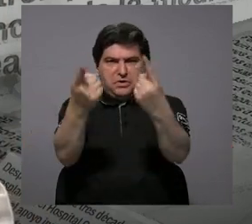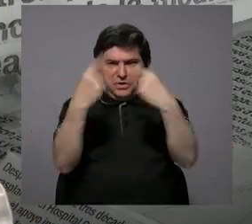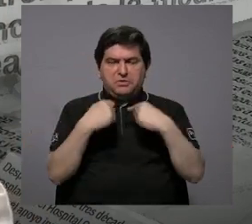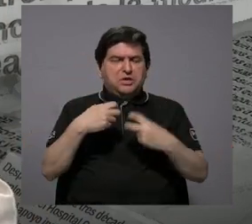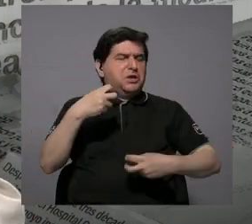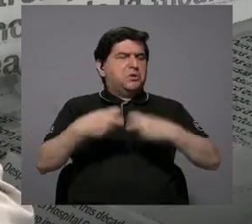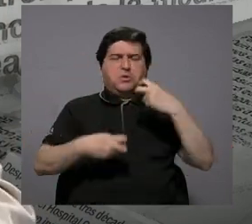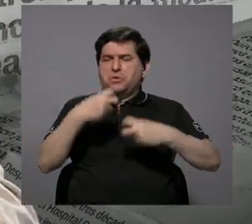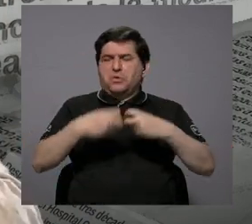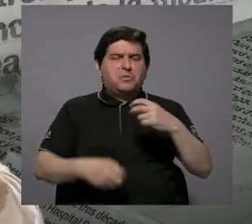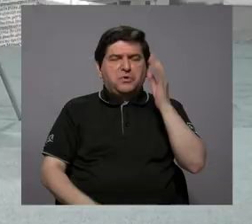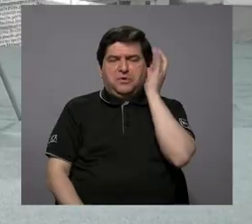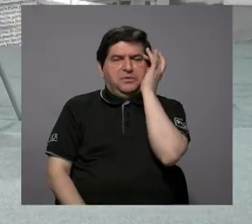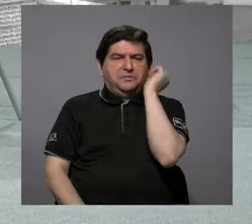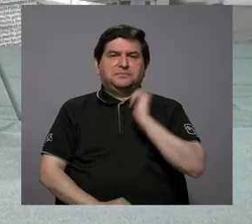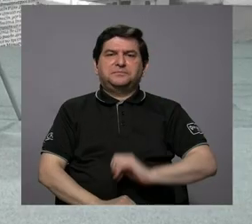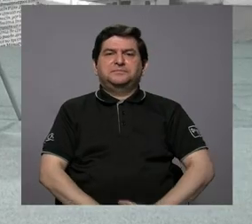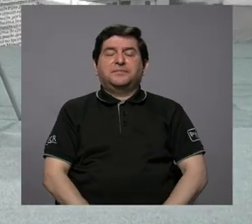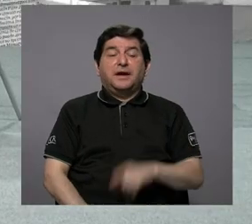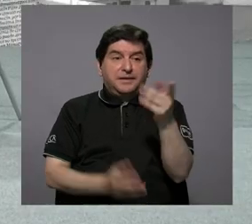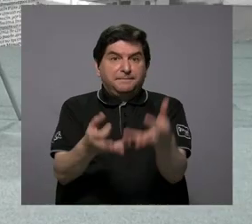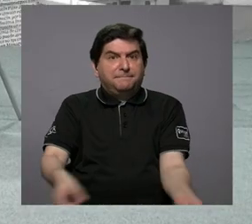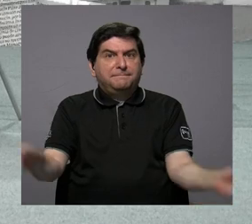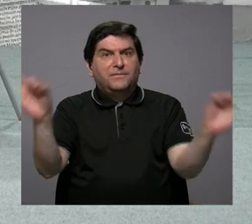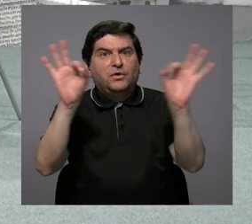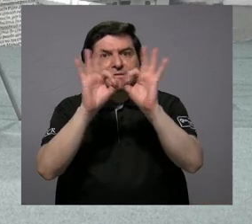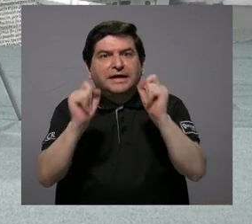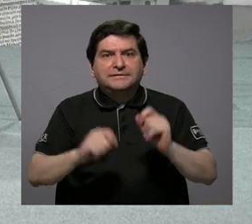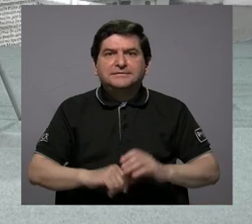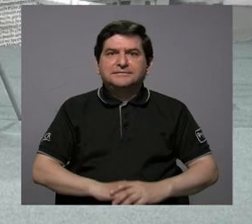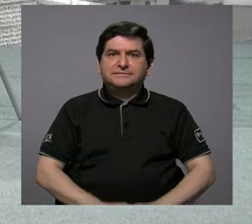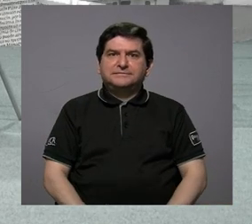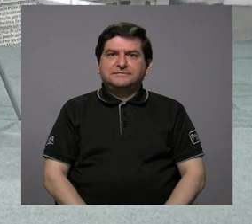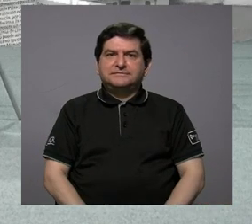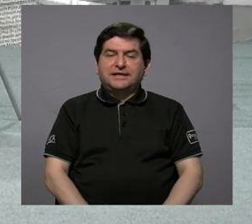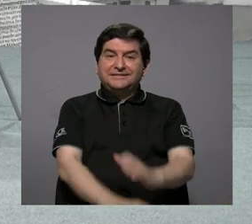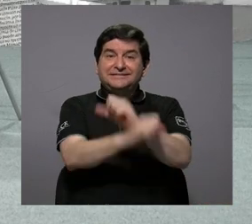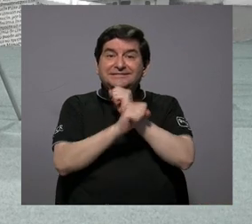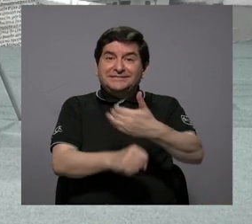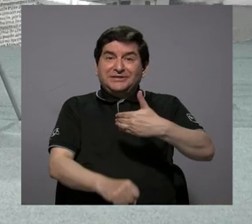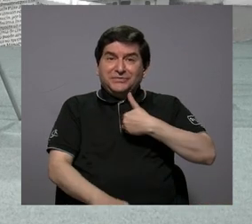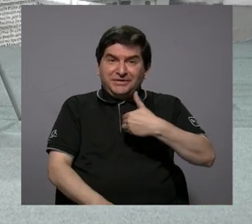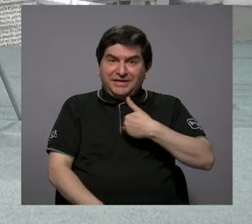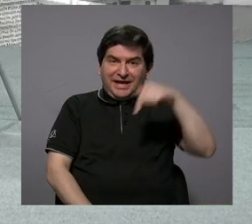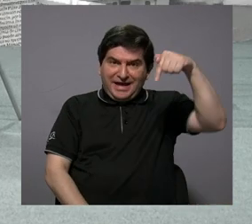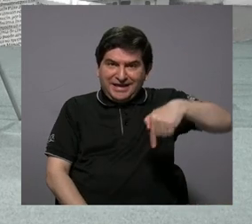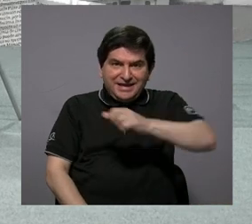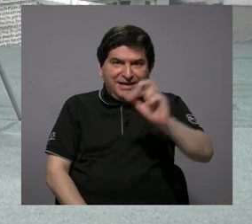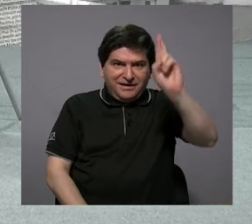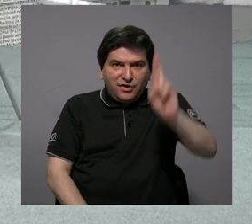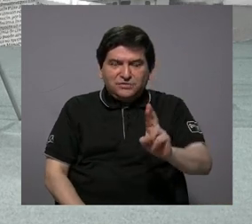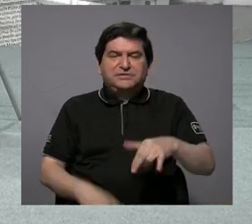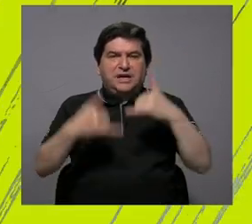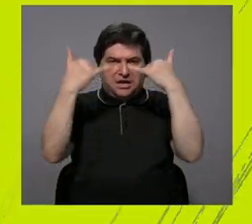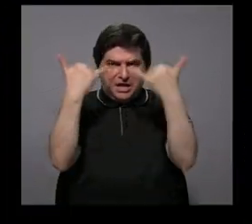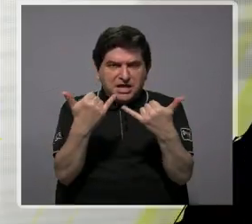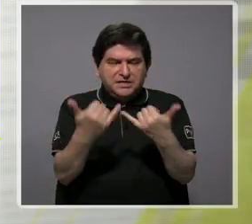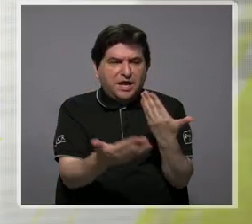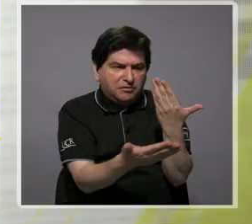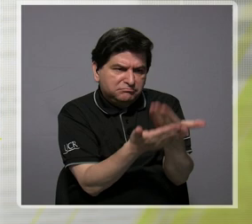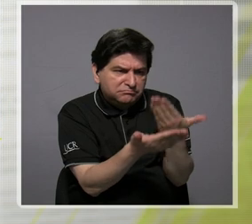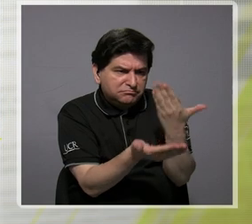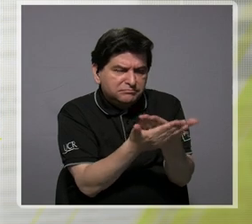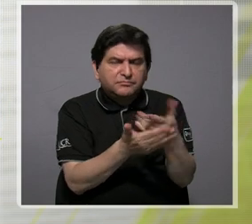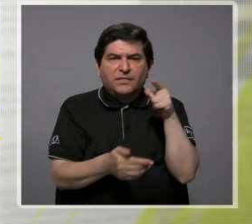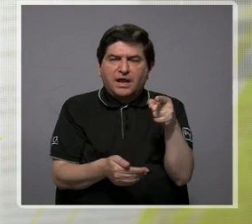preocupación. Y eso es muy importante, ¿por qué? Porque entonces nos asegura como costarricenses que, bueno, ya demostrando que